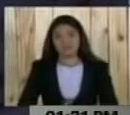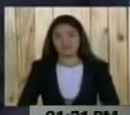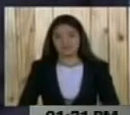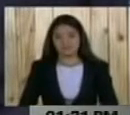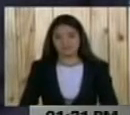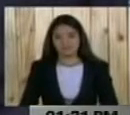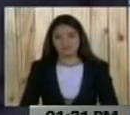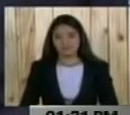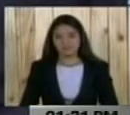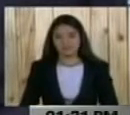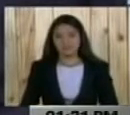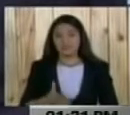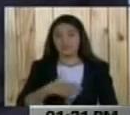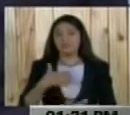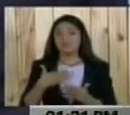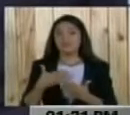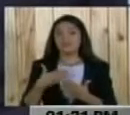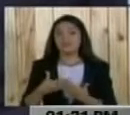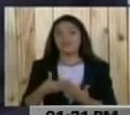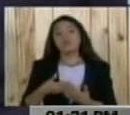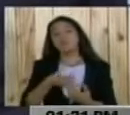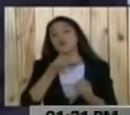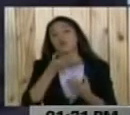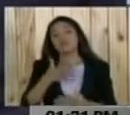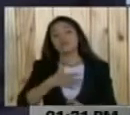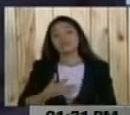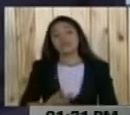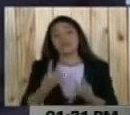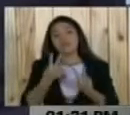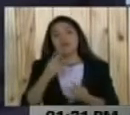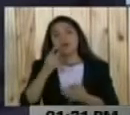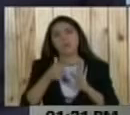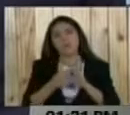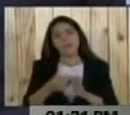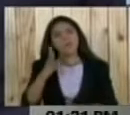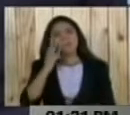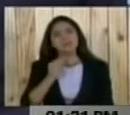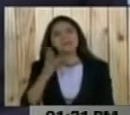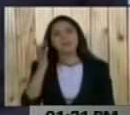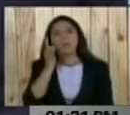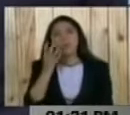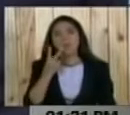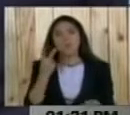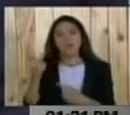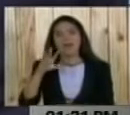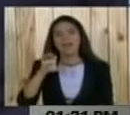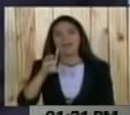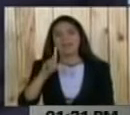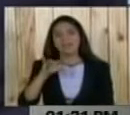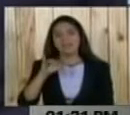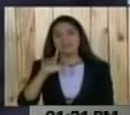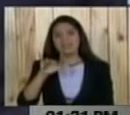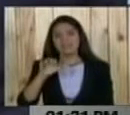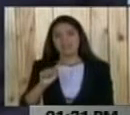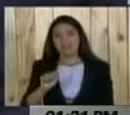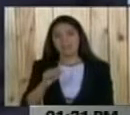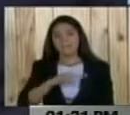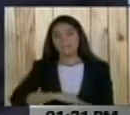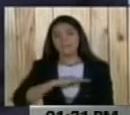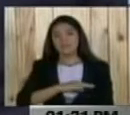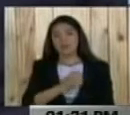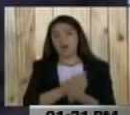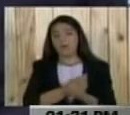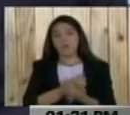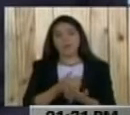En nuestro testimonio de vida de hoy, les presentamos la experiencia de la señora Edilia Bastidas, ella es beneficiaria de la Misión Amor